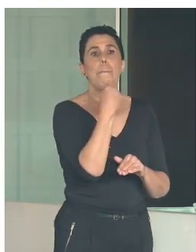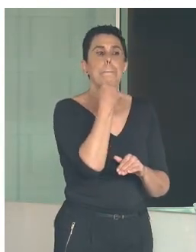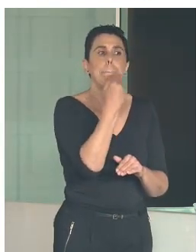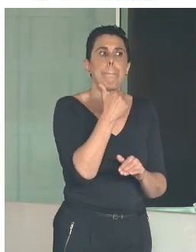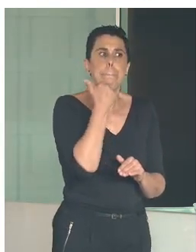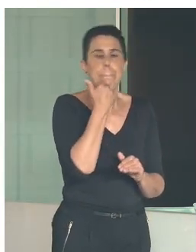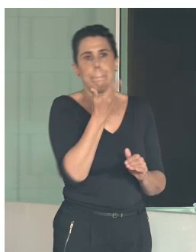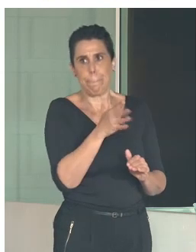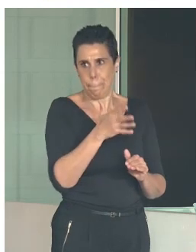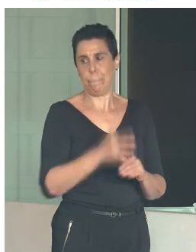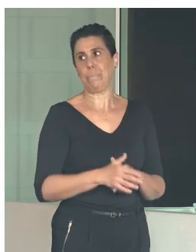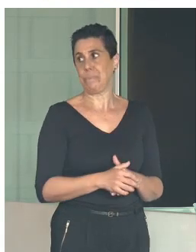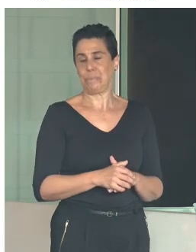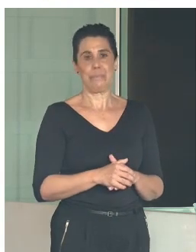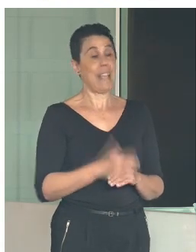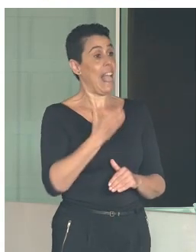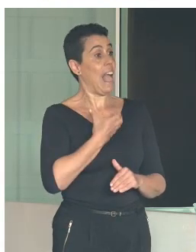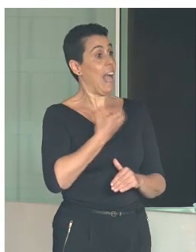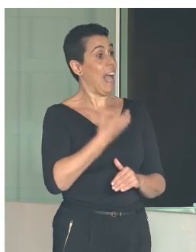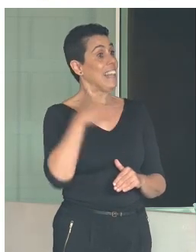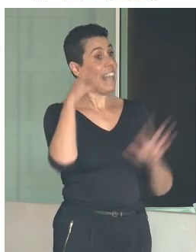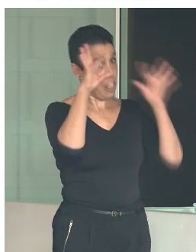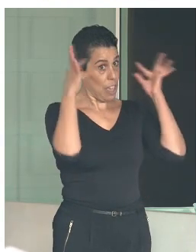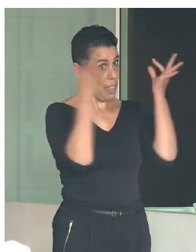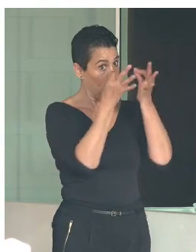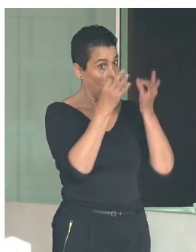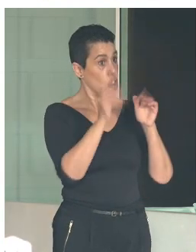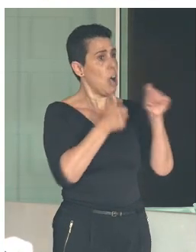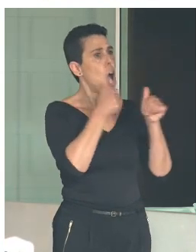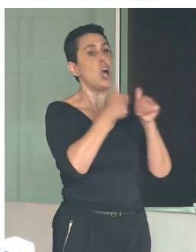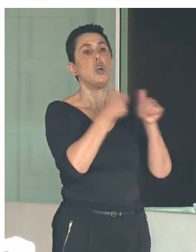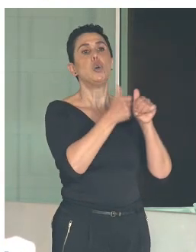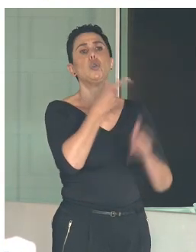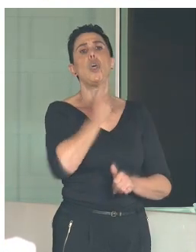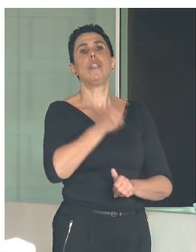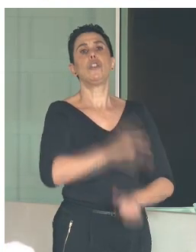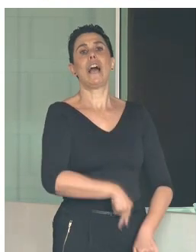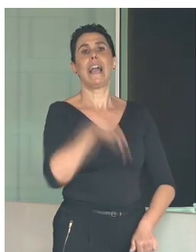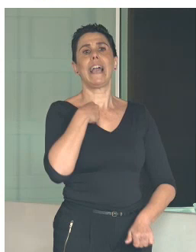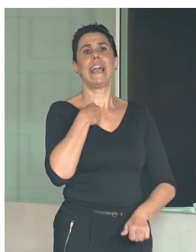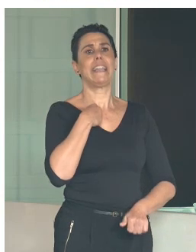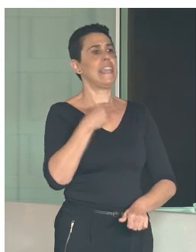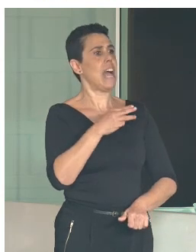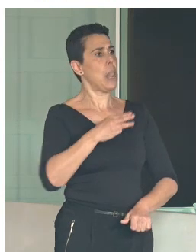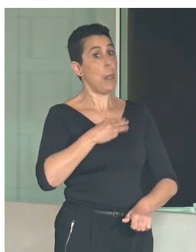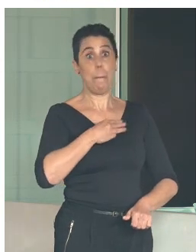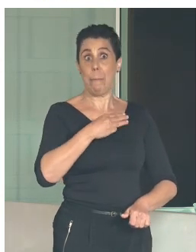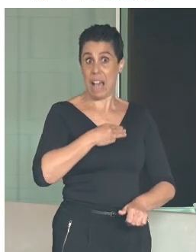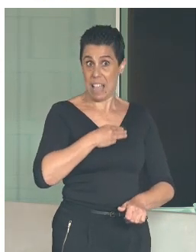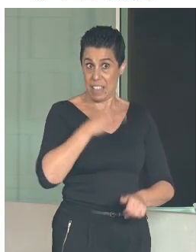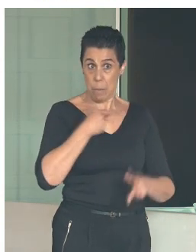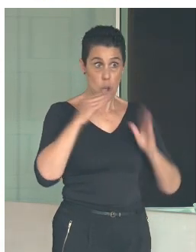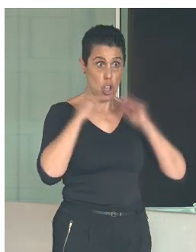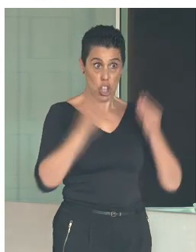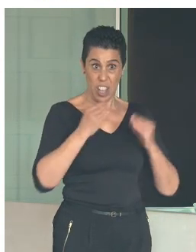horrorosa. Alcalde de Córdoba, Subdirectora General de Protección de Patrimonio Histórico del Ministerio de Educación, Cultura y